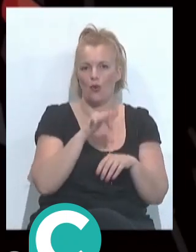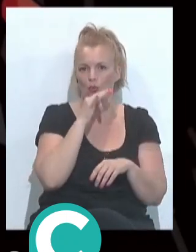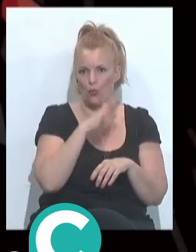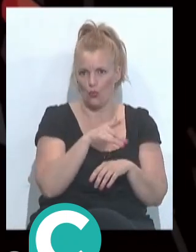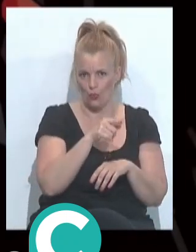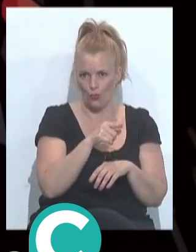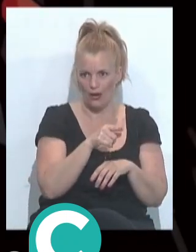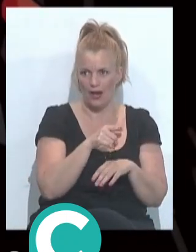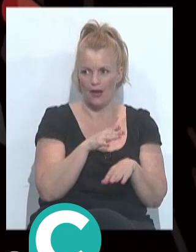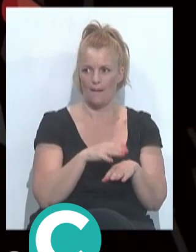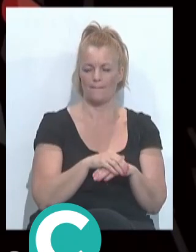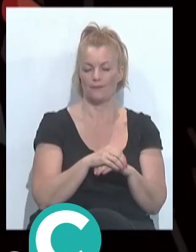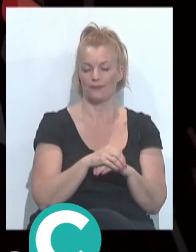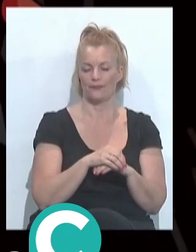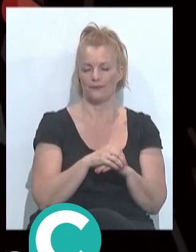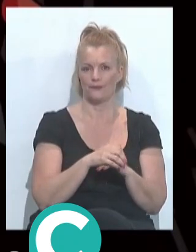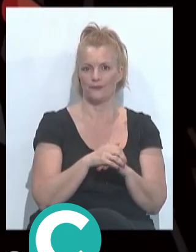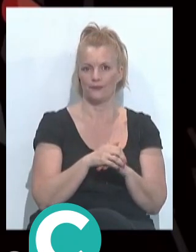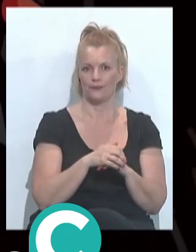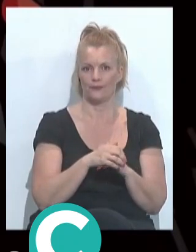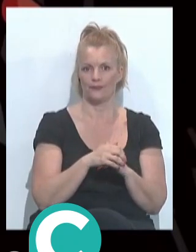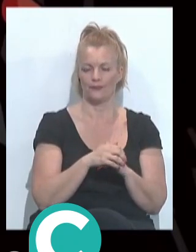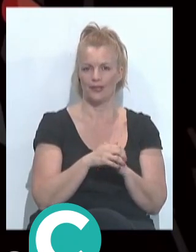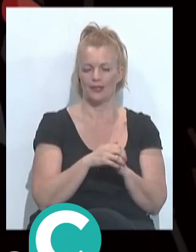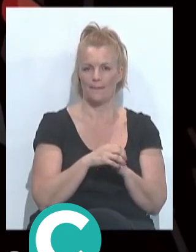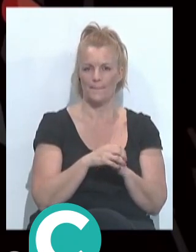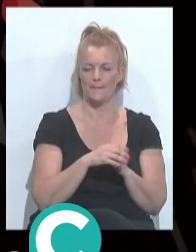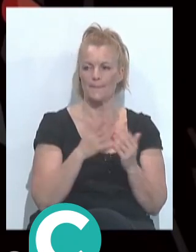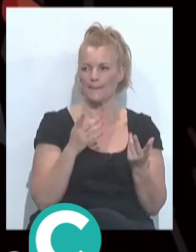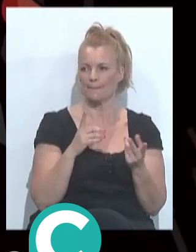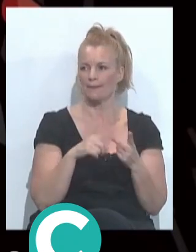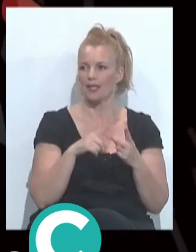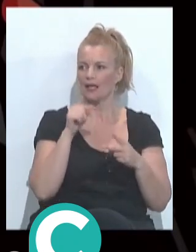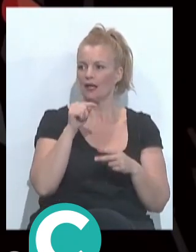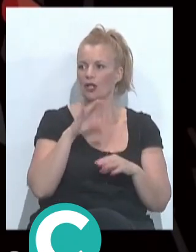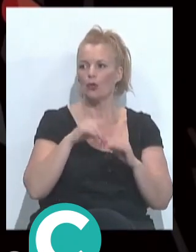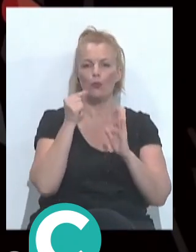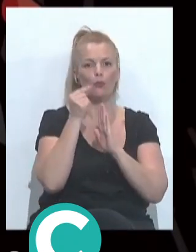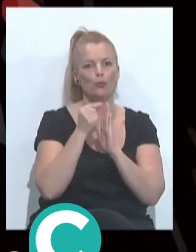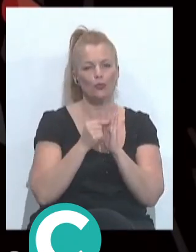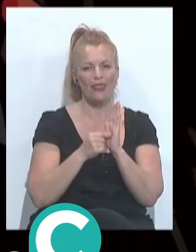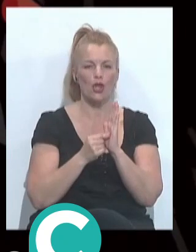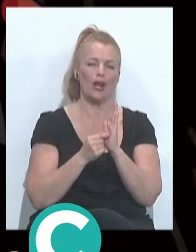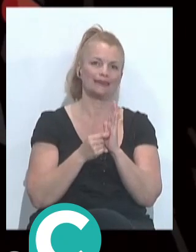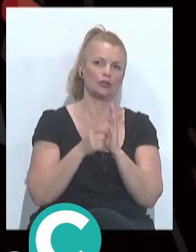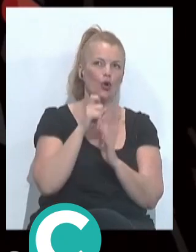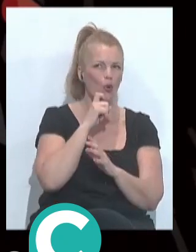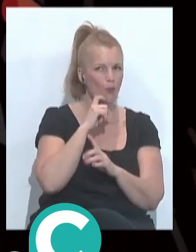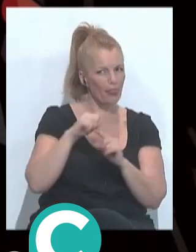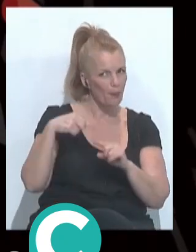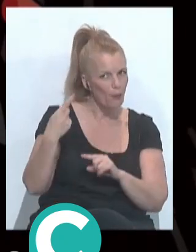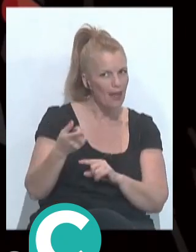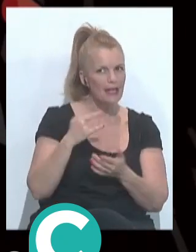que, bueno, pues que lo echaron, ¿no? De jurado y las puntuaciones que han venido después, como sea